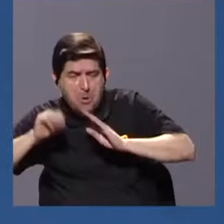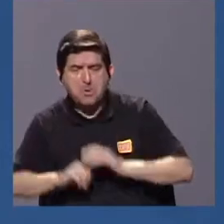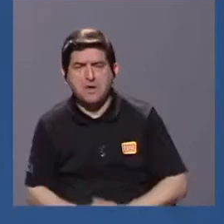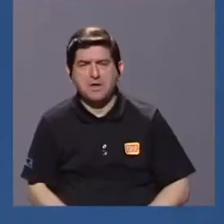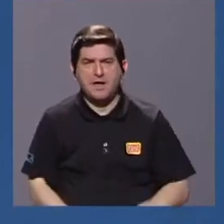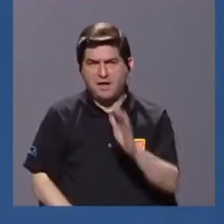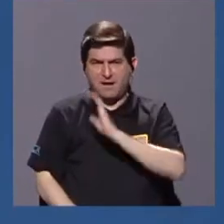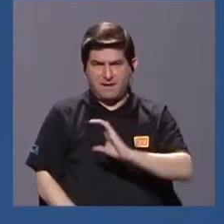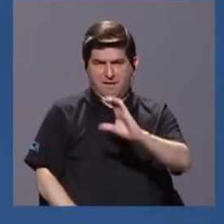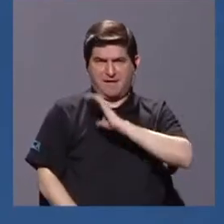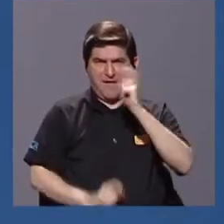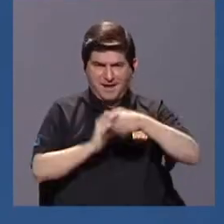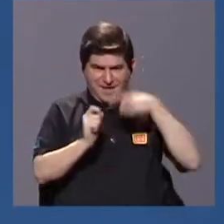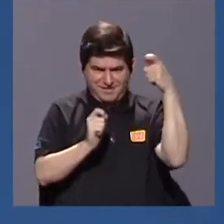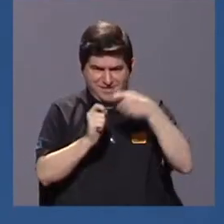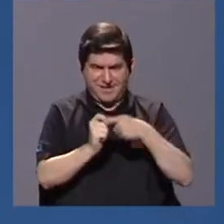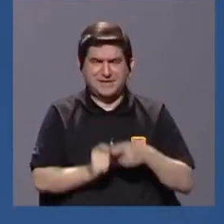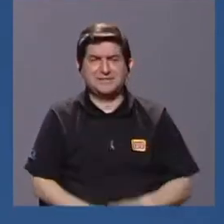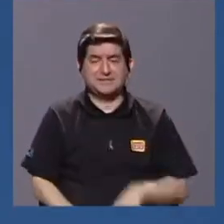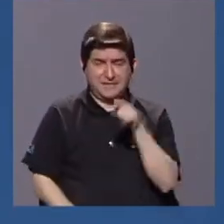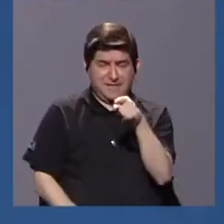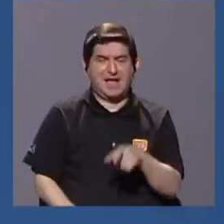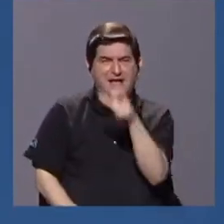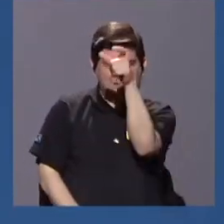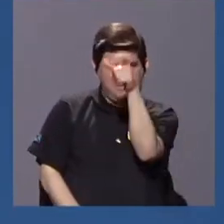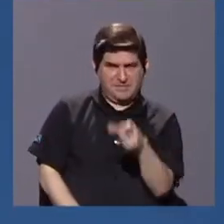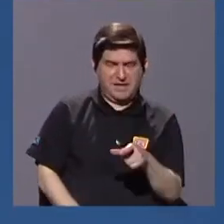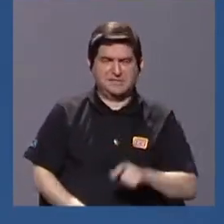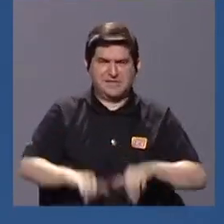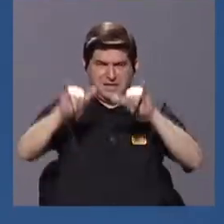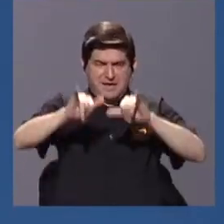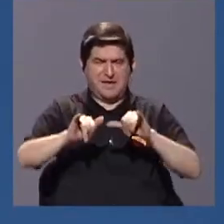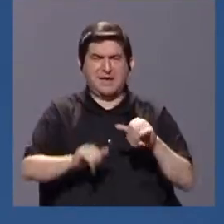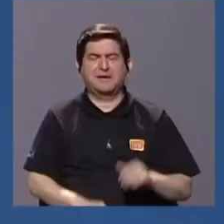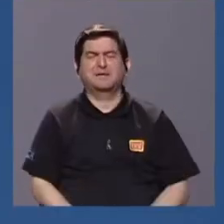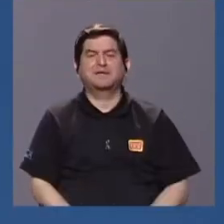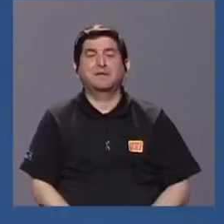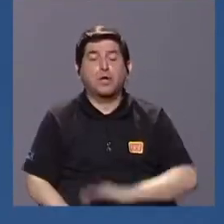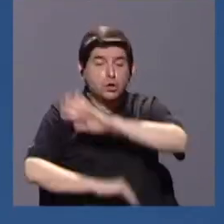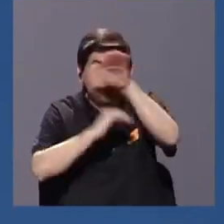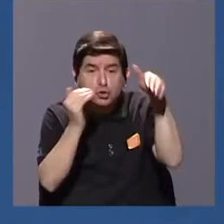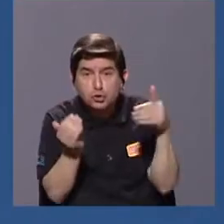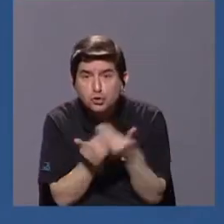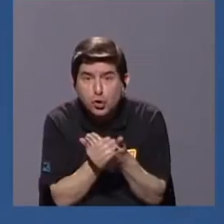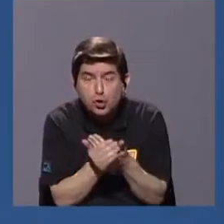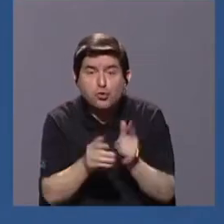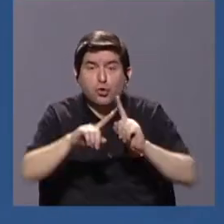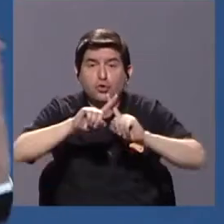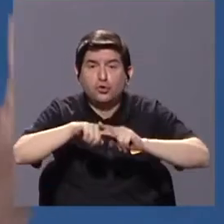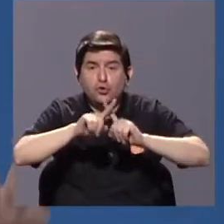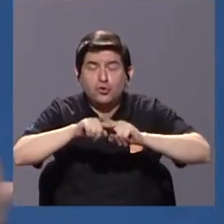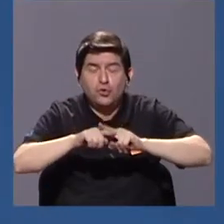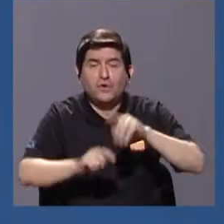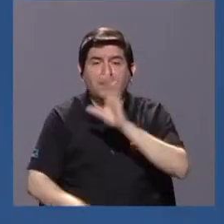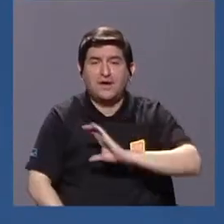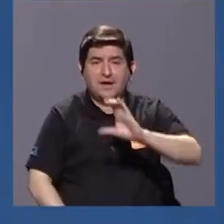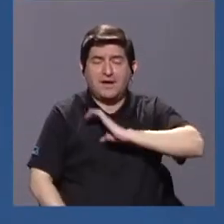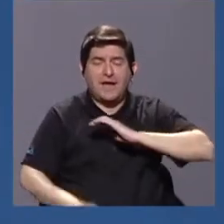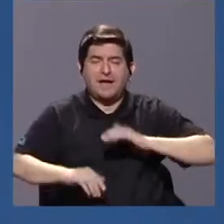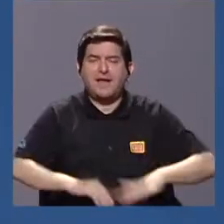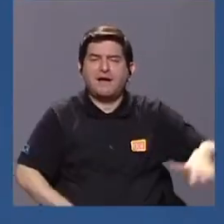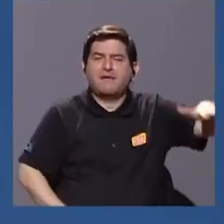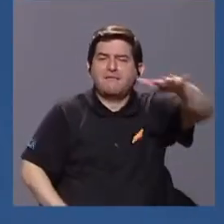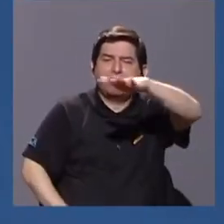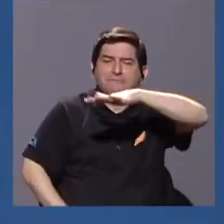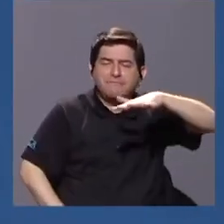aspectos específicos del hospedero y todos estos aspectos, dependiendo de las características del paisaje,